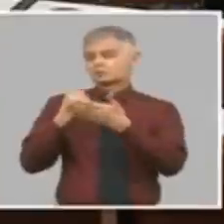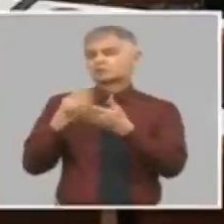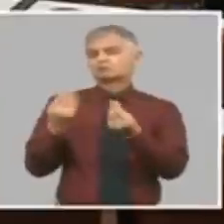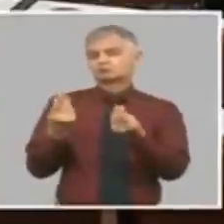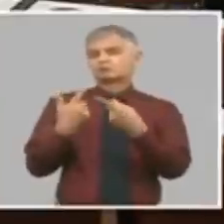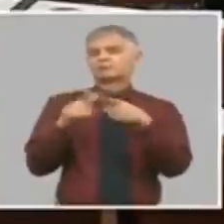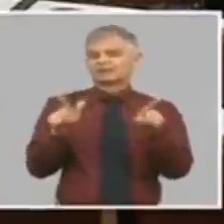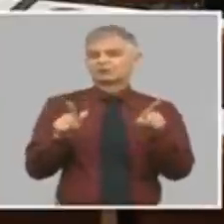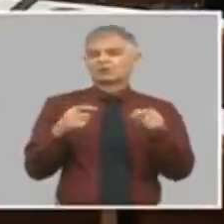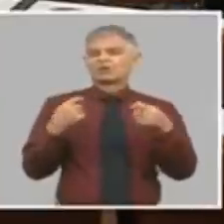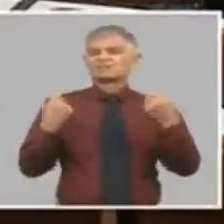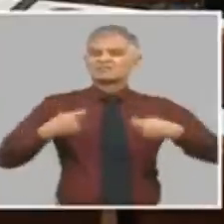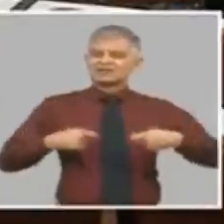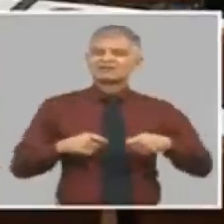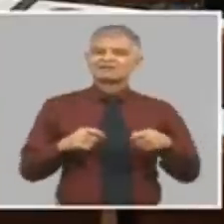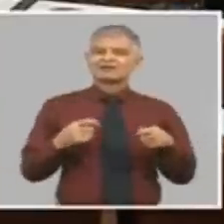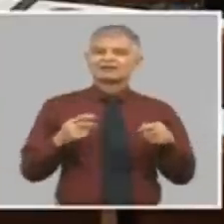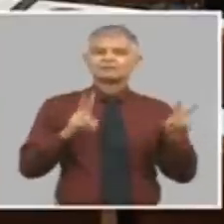que salir a buscar eficiencia.